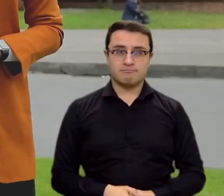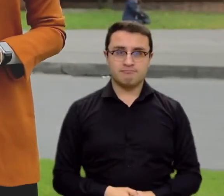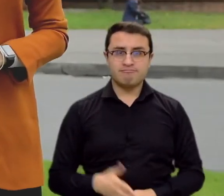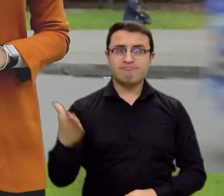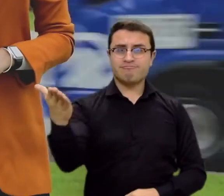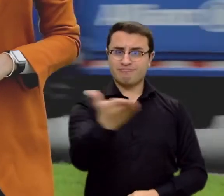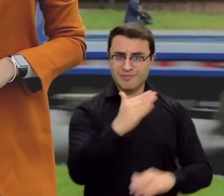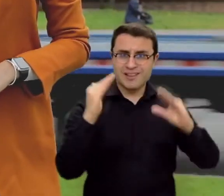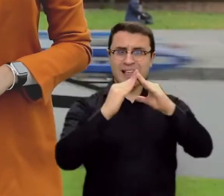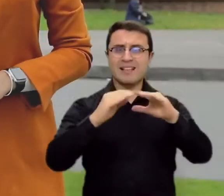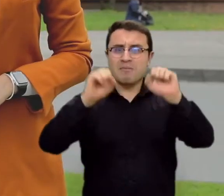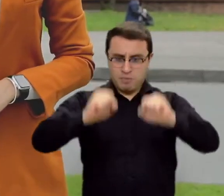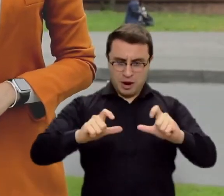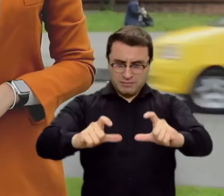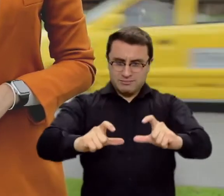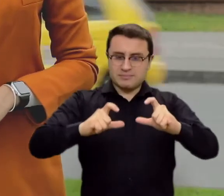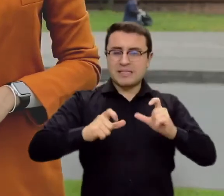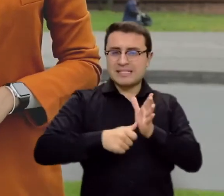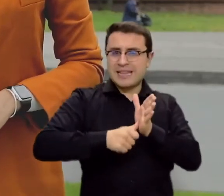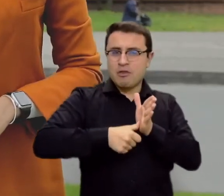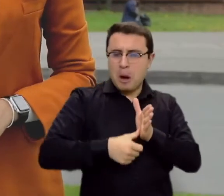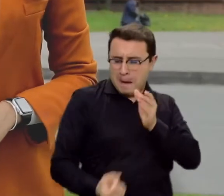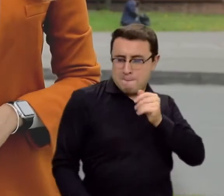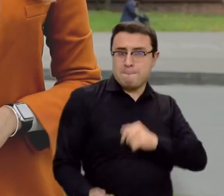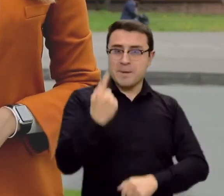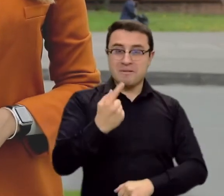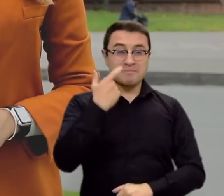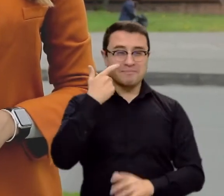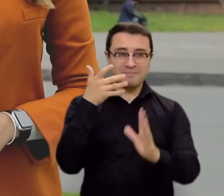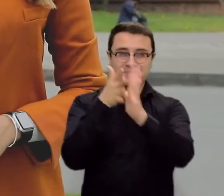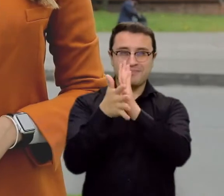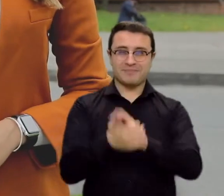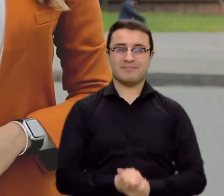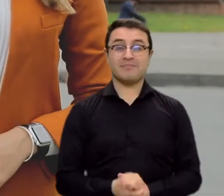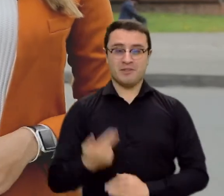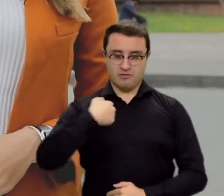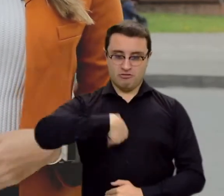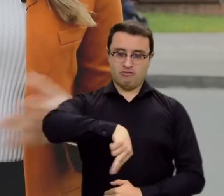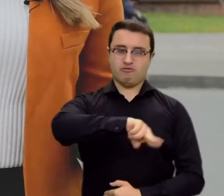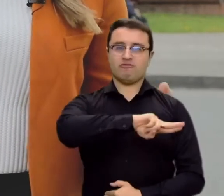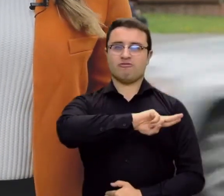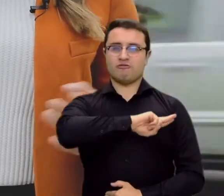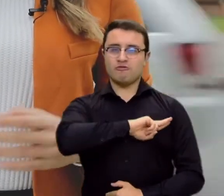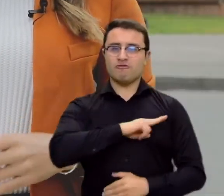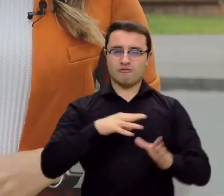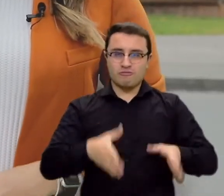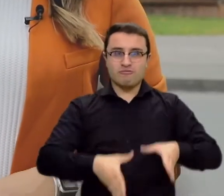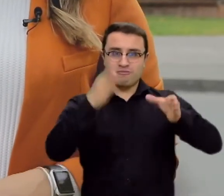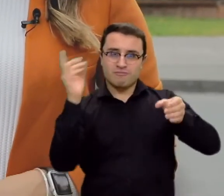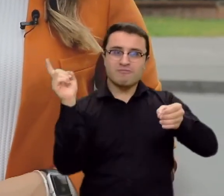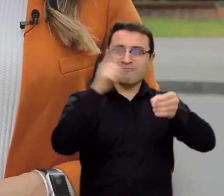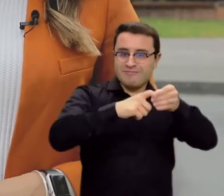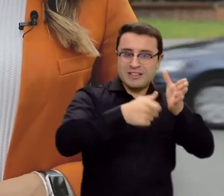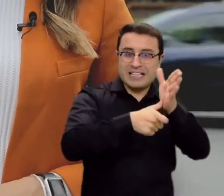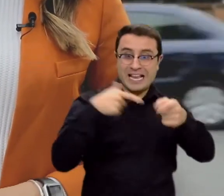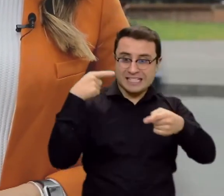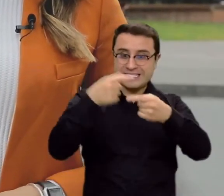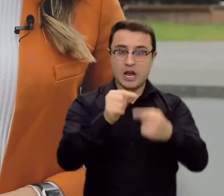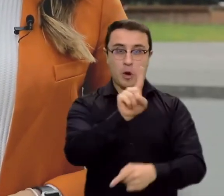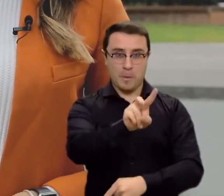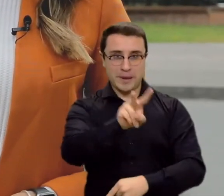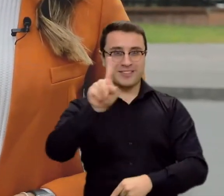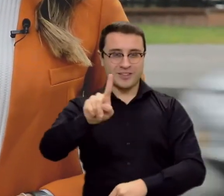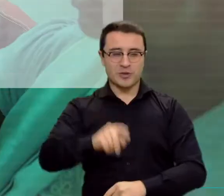su casa podrá gestionar su primera cédula. Ya regresamos con más información. Somos la Registraduría del Siglo